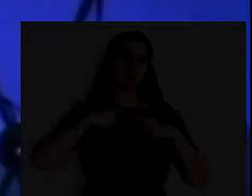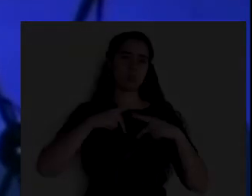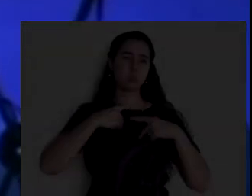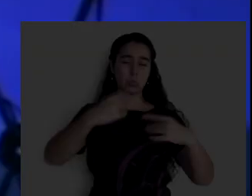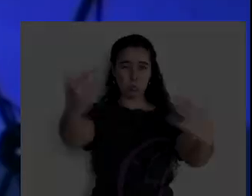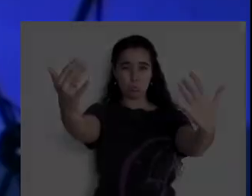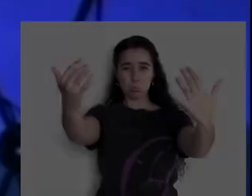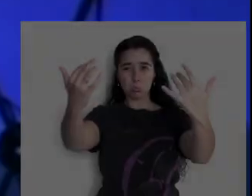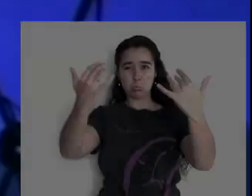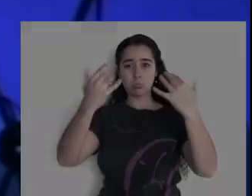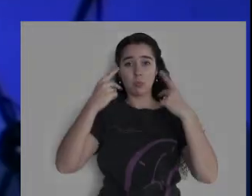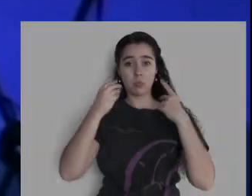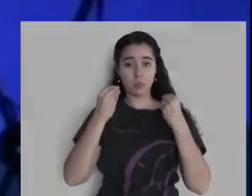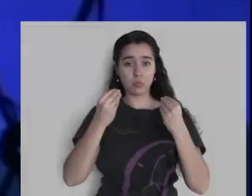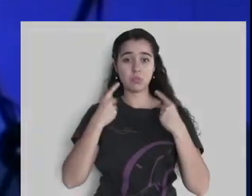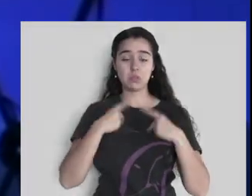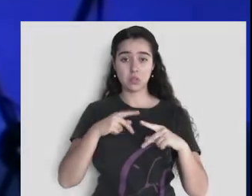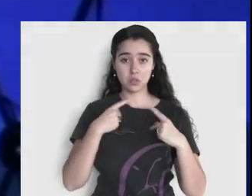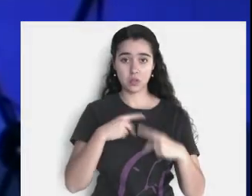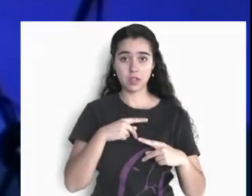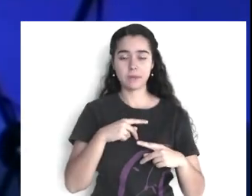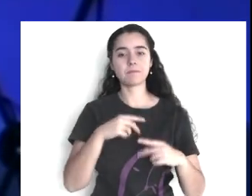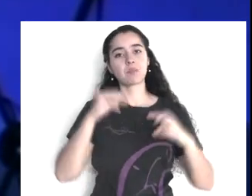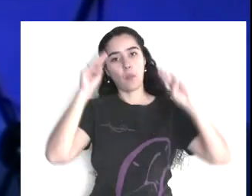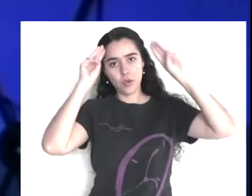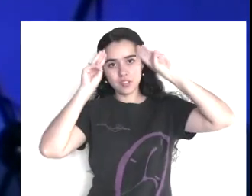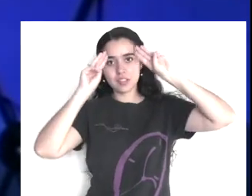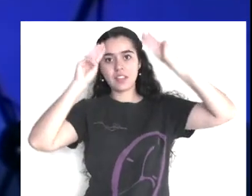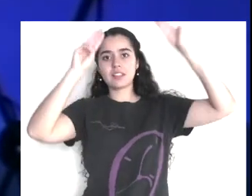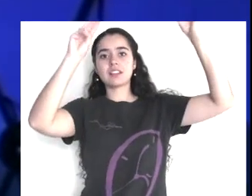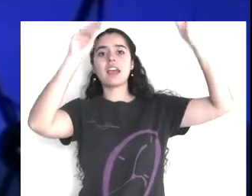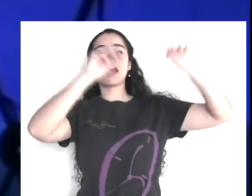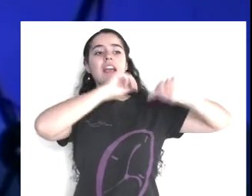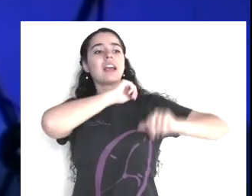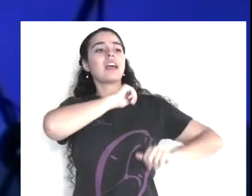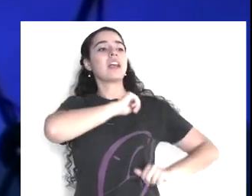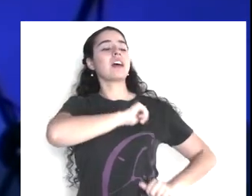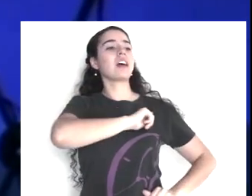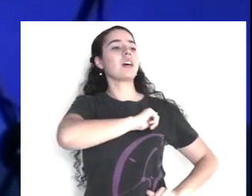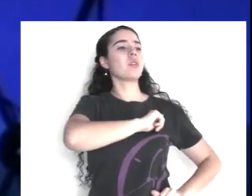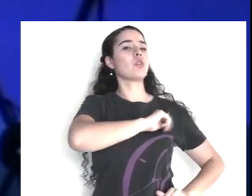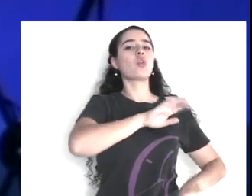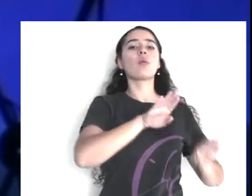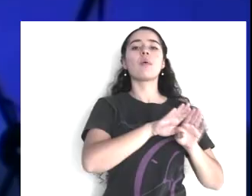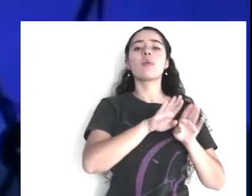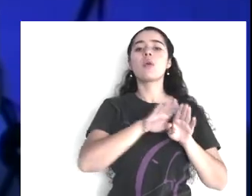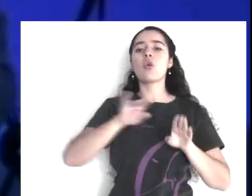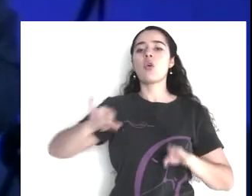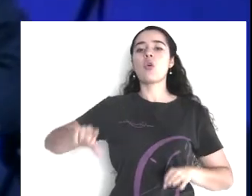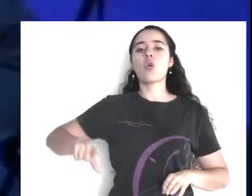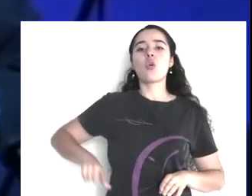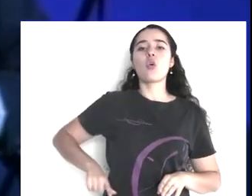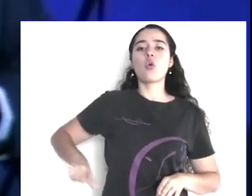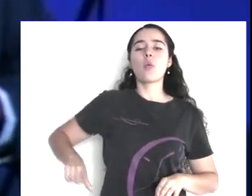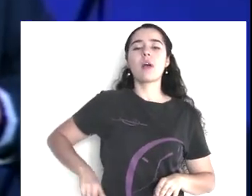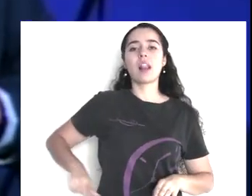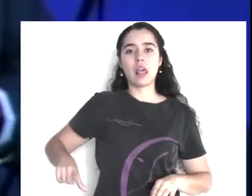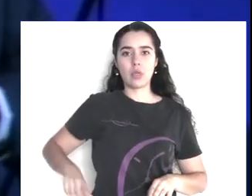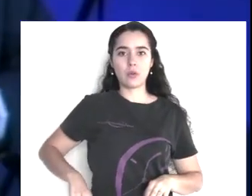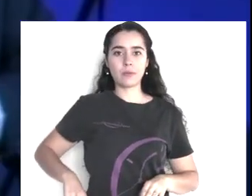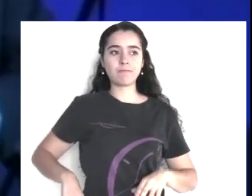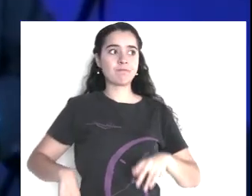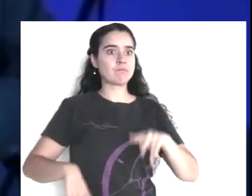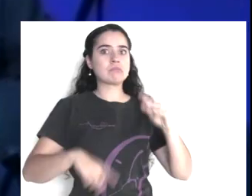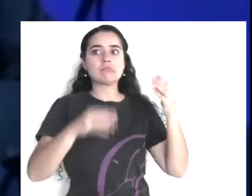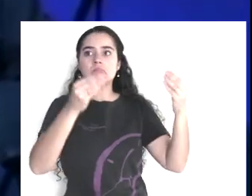y que nos sirven, no sólo para la iglesia, sino para la familia, para la convivencia, en el trabajo, en el negocio, etcétera,